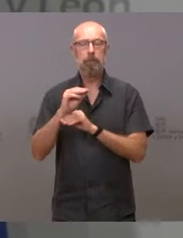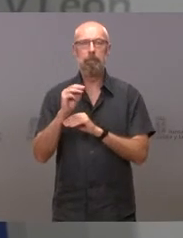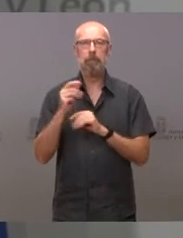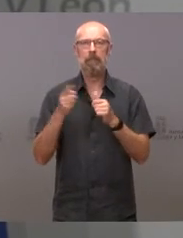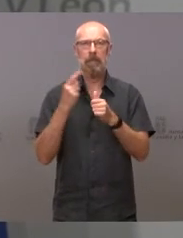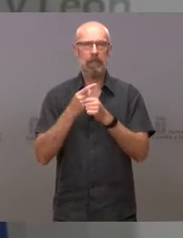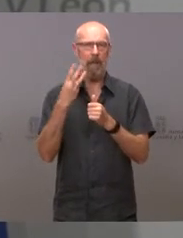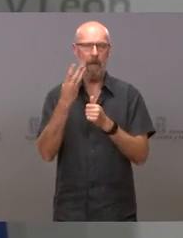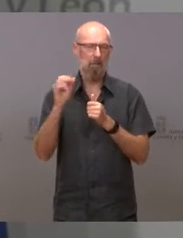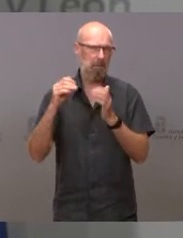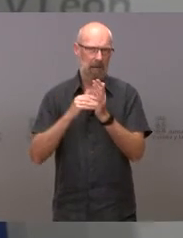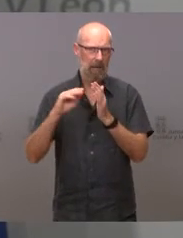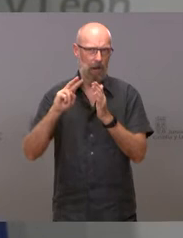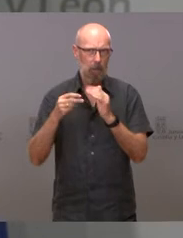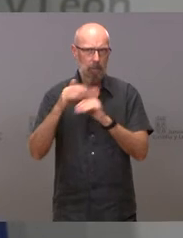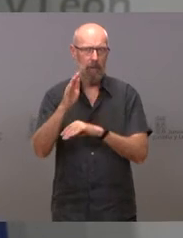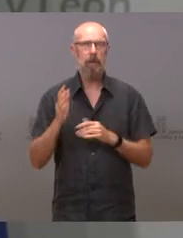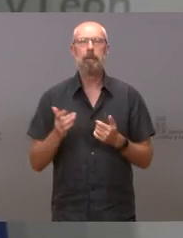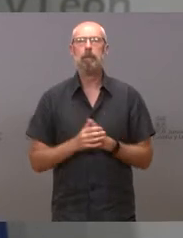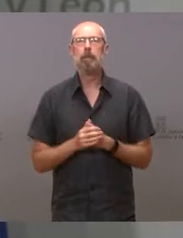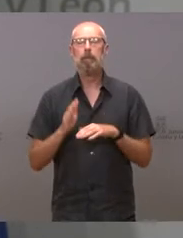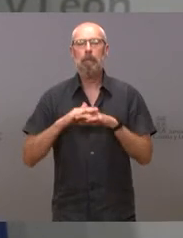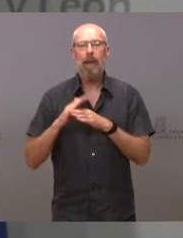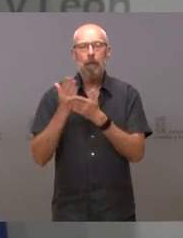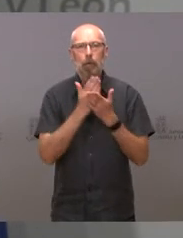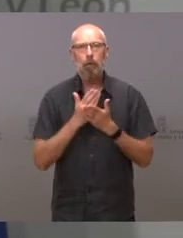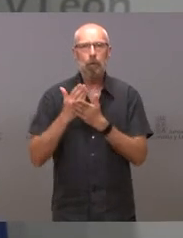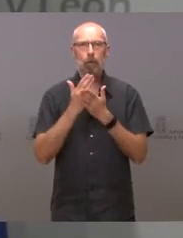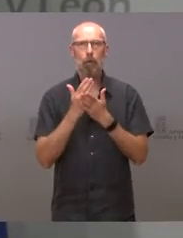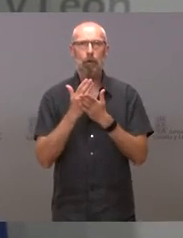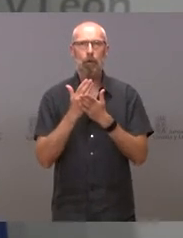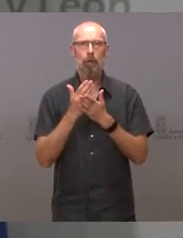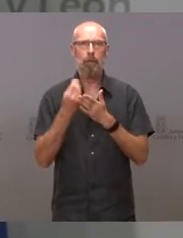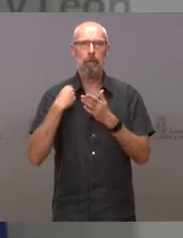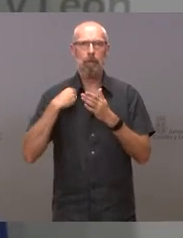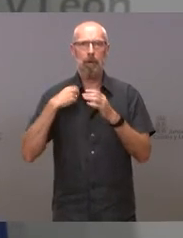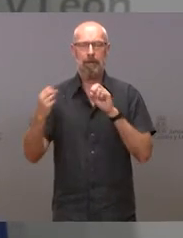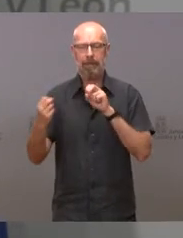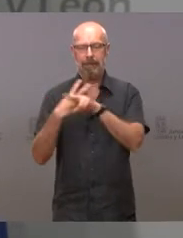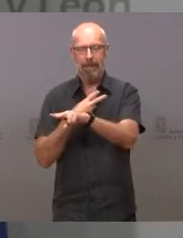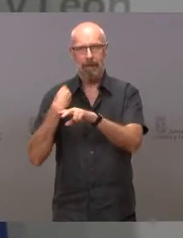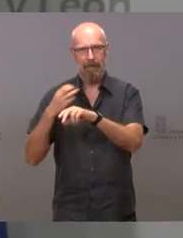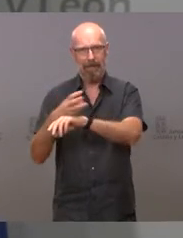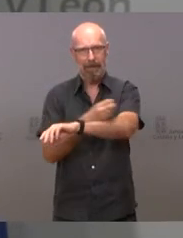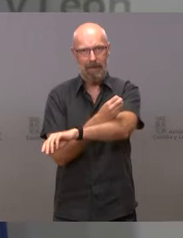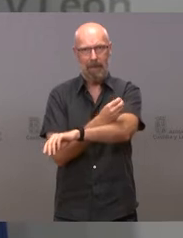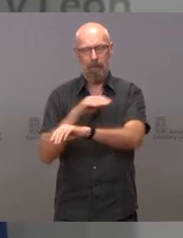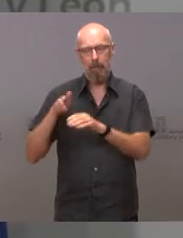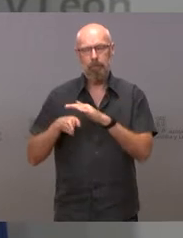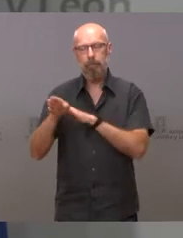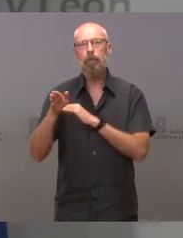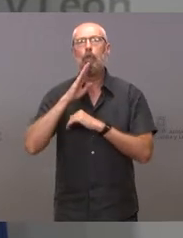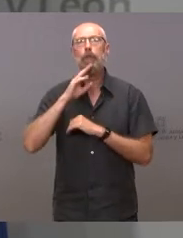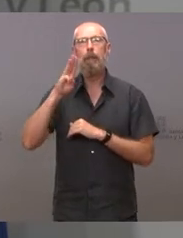a la Federación Leonesa de Entidades Menores para estudios sobre la variante ferroviaria de Pajares. Se trata de